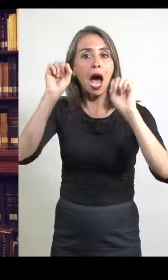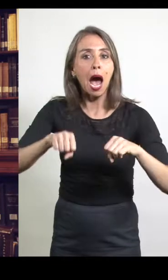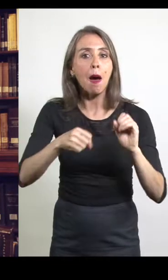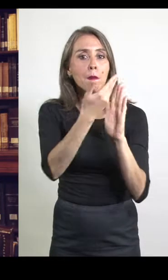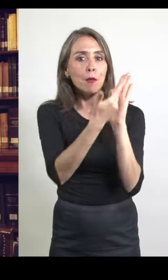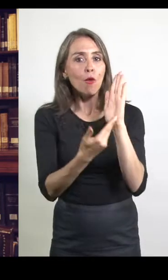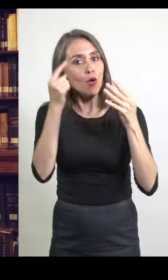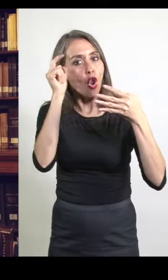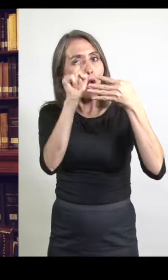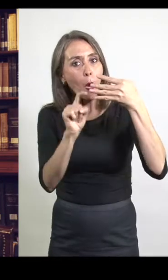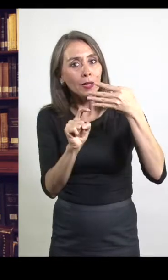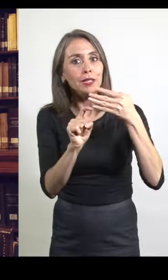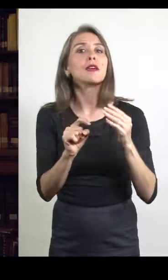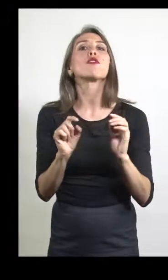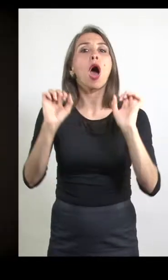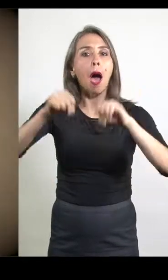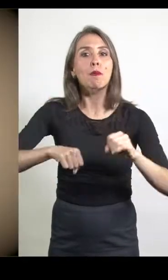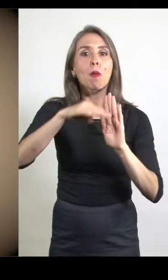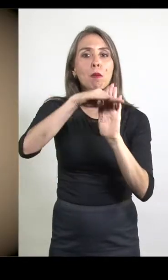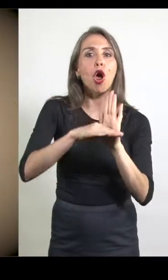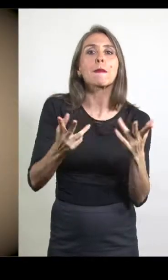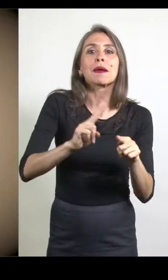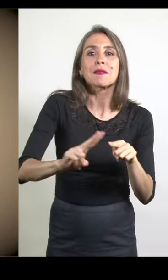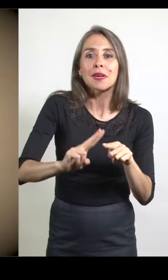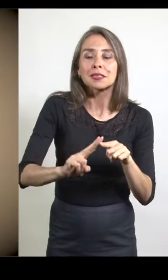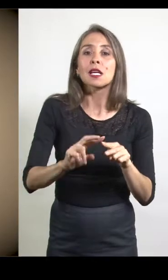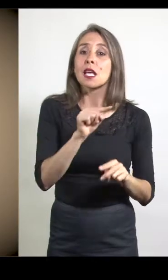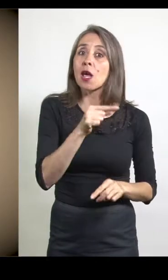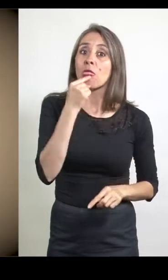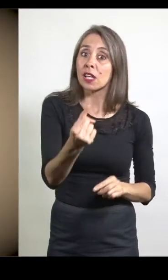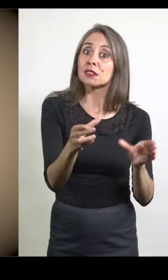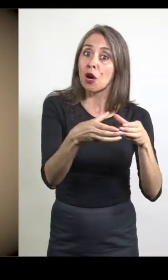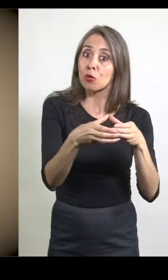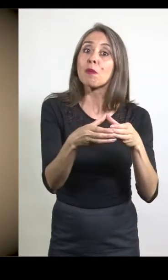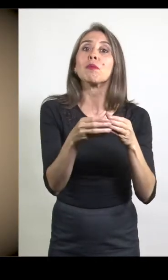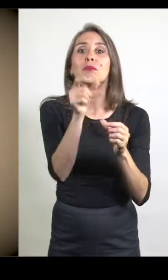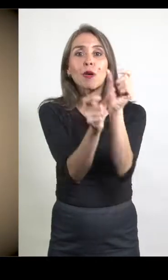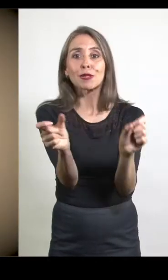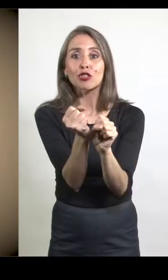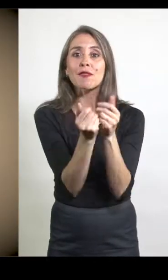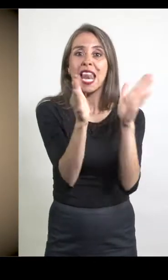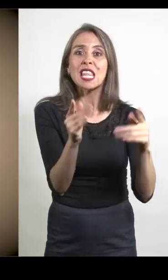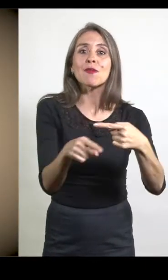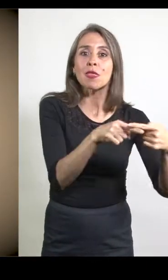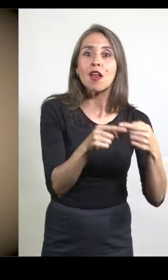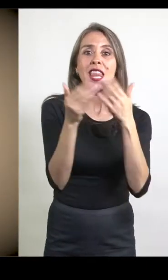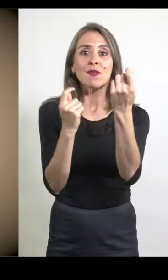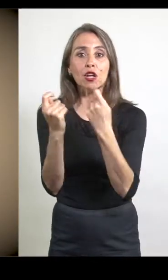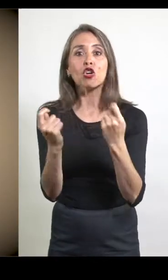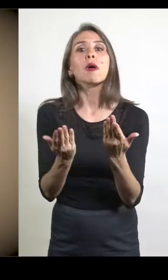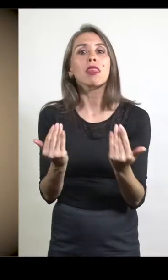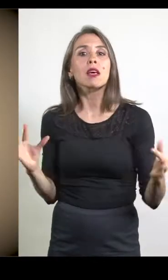declaración de principios y un programa de acción. Postulaban que la emancipación social y económica de los trabajadores era inseparable